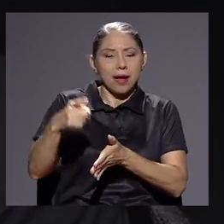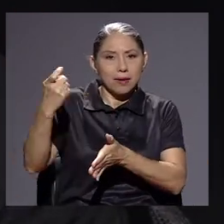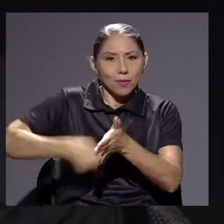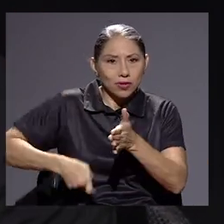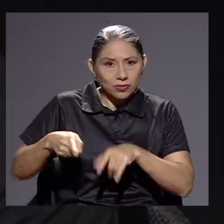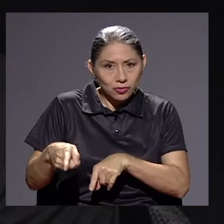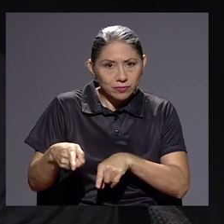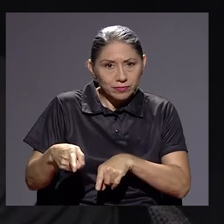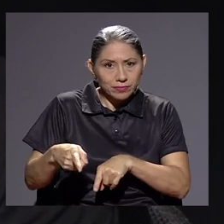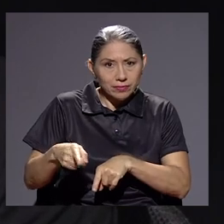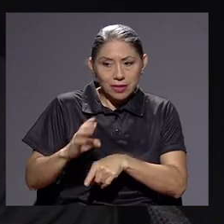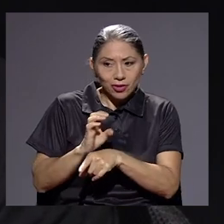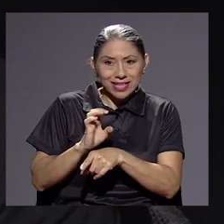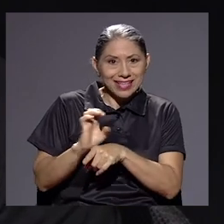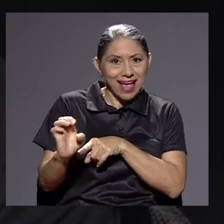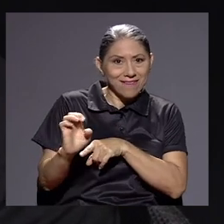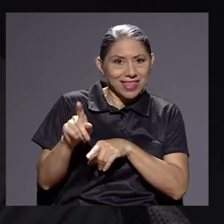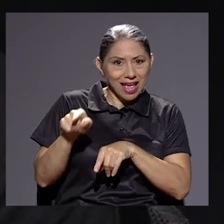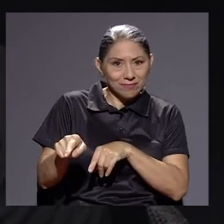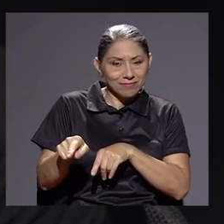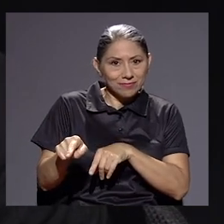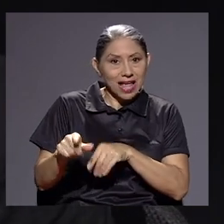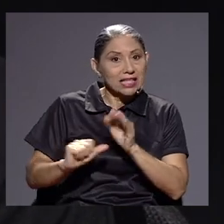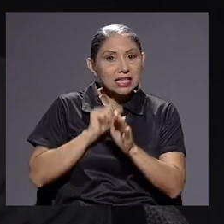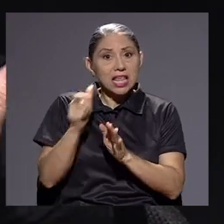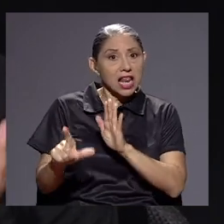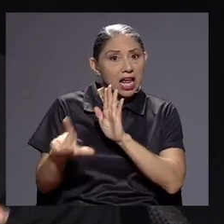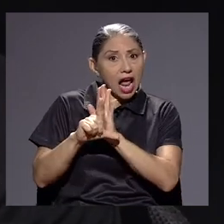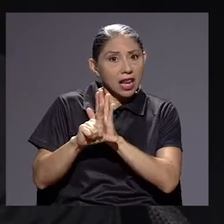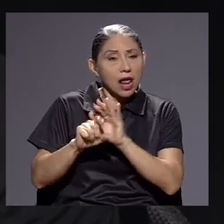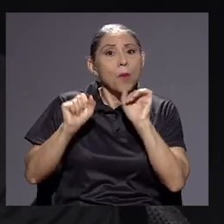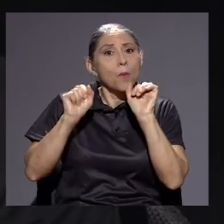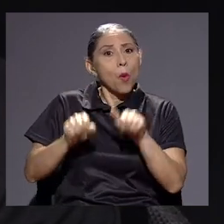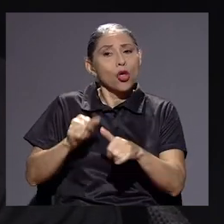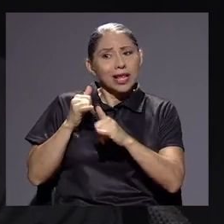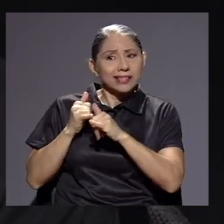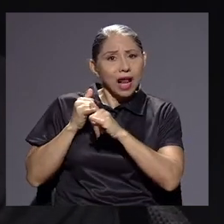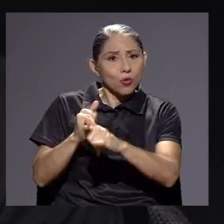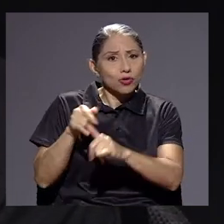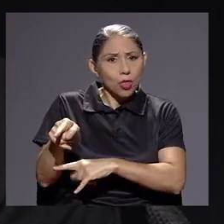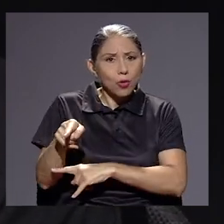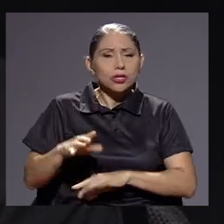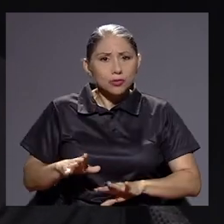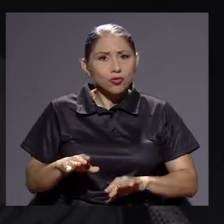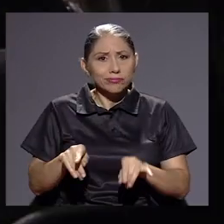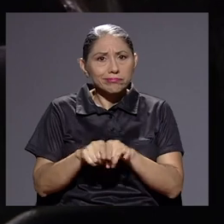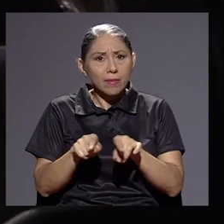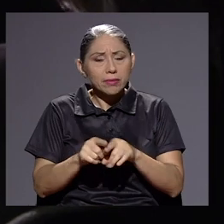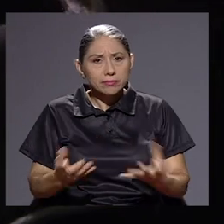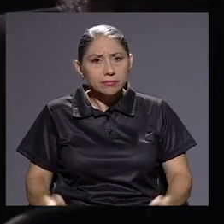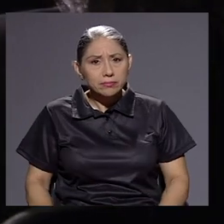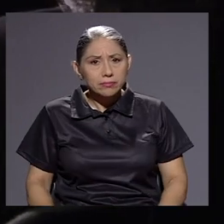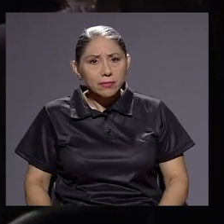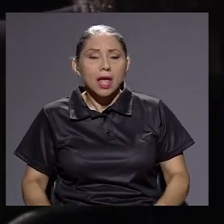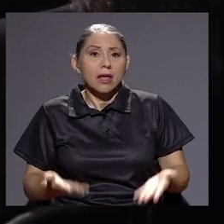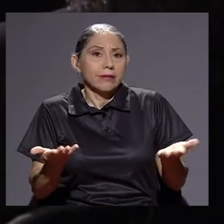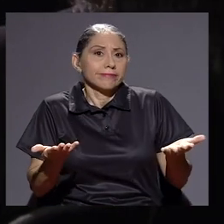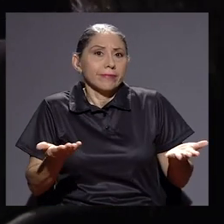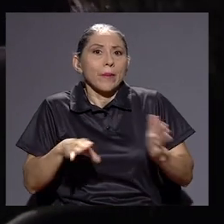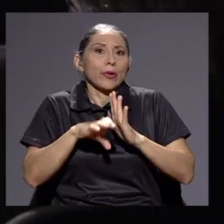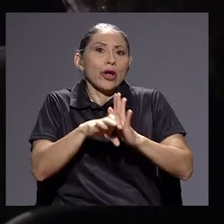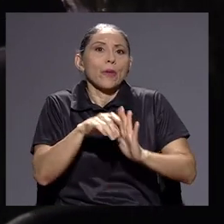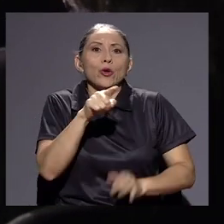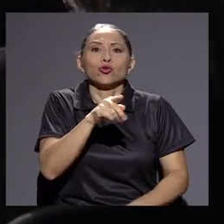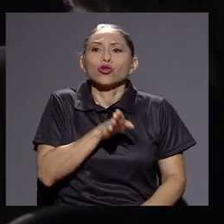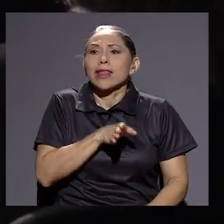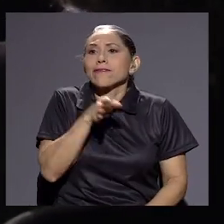de impuestos, evita cancelar y es ilegal, podría ser acusado por eso, penalmente inclusive. Digamos que usted